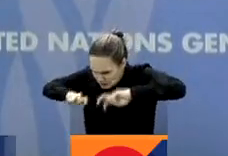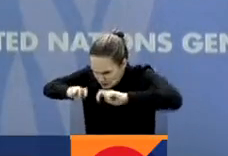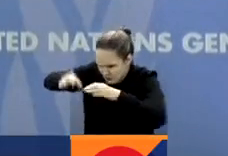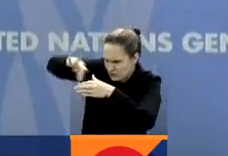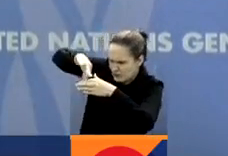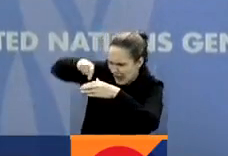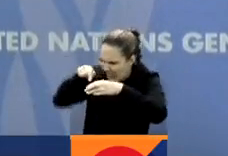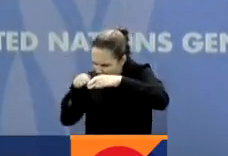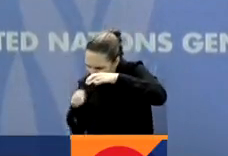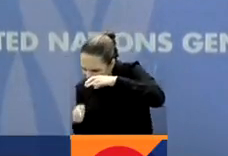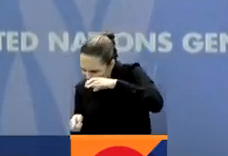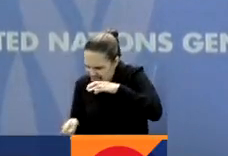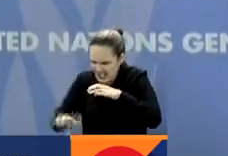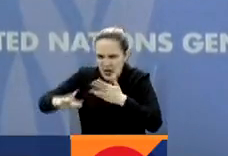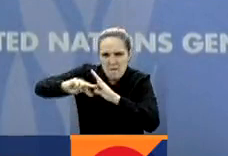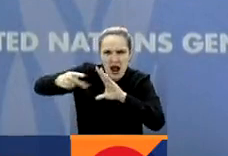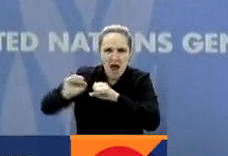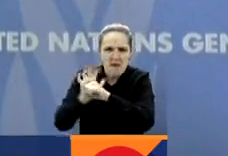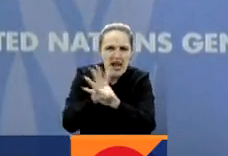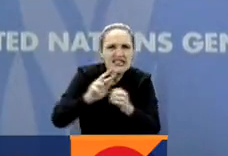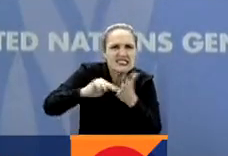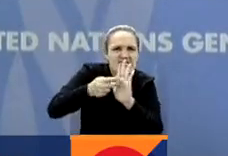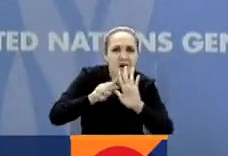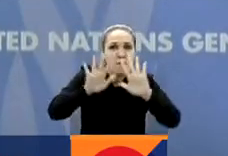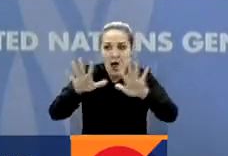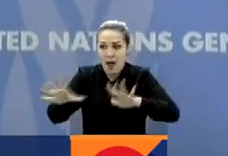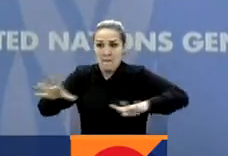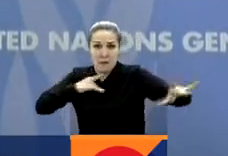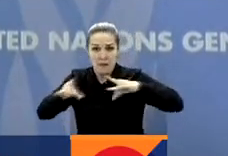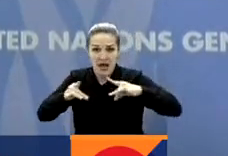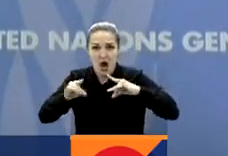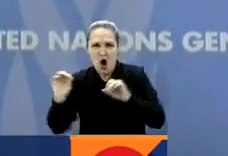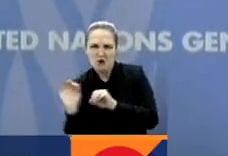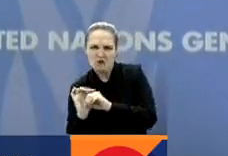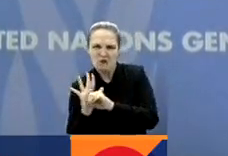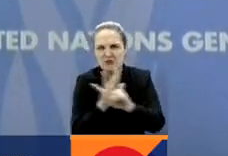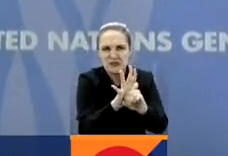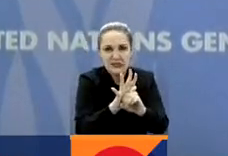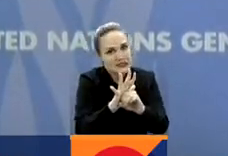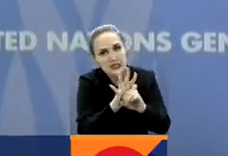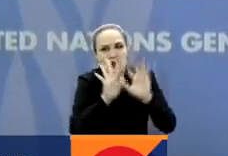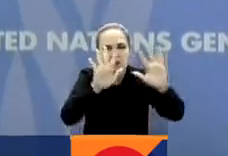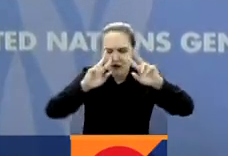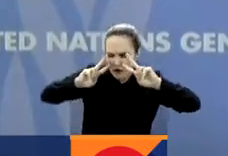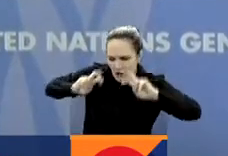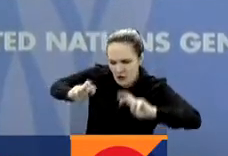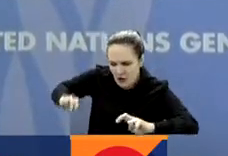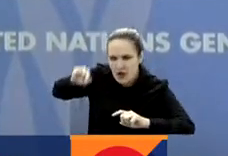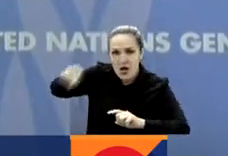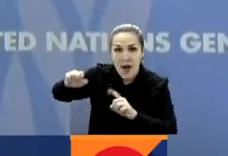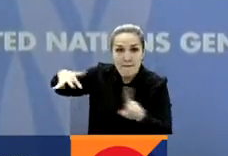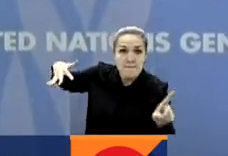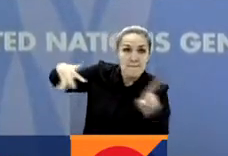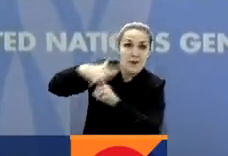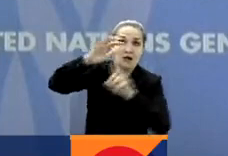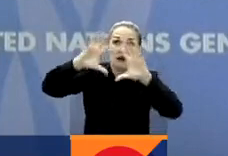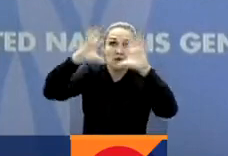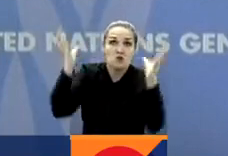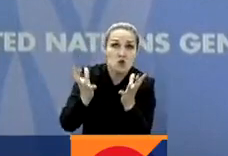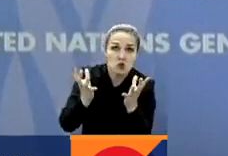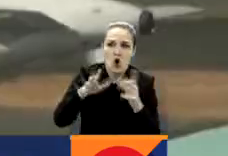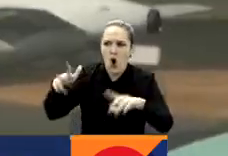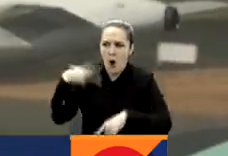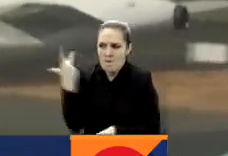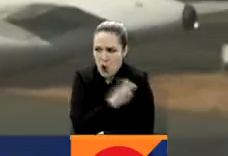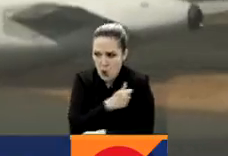potencialmente significan, sobre cuán transmisible o virulenta es esta variante y cómo pueden impactar en nuestros diagnósticos y